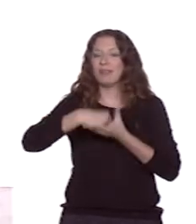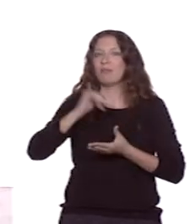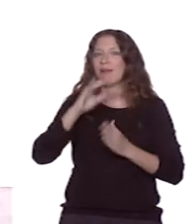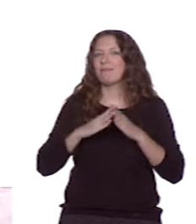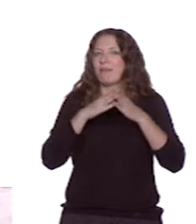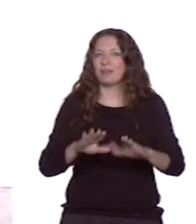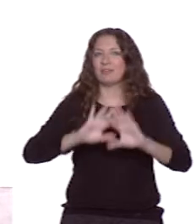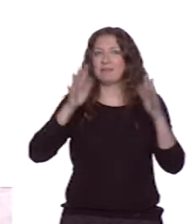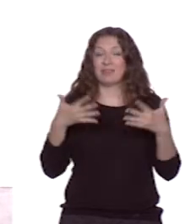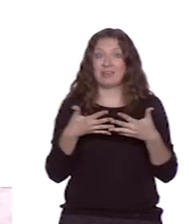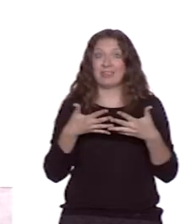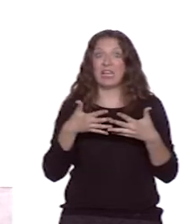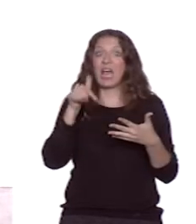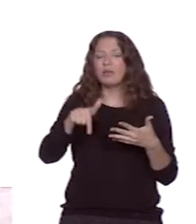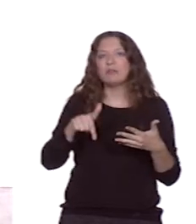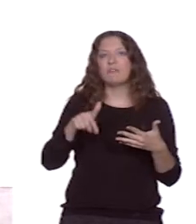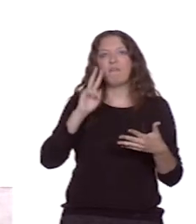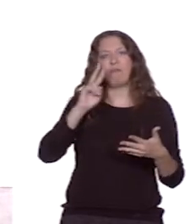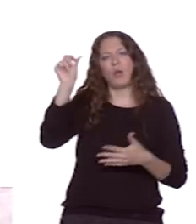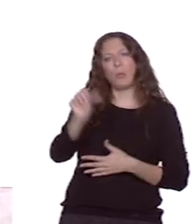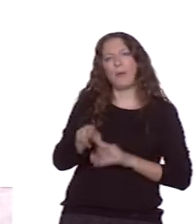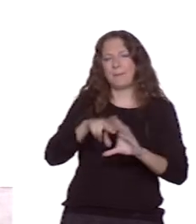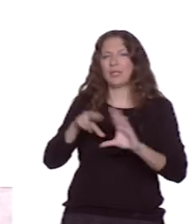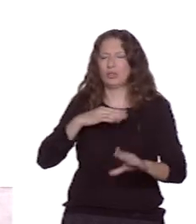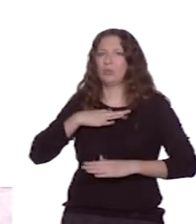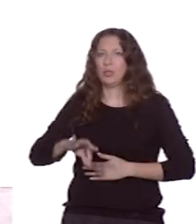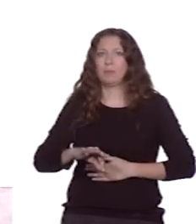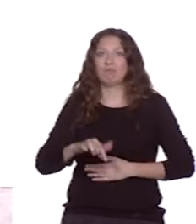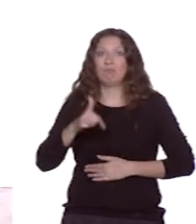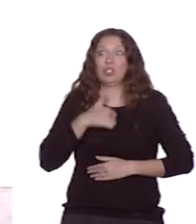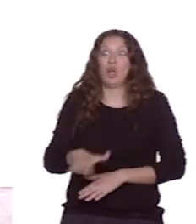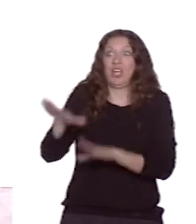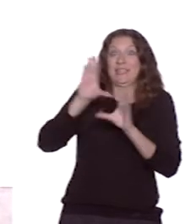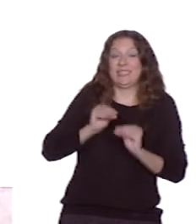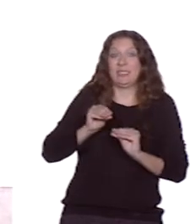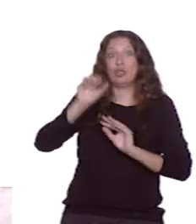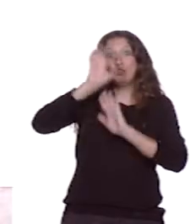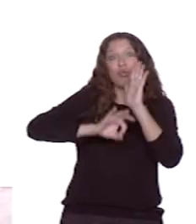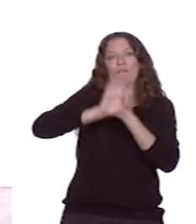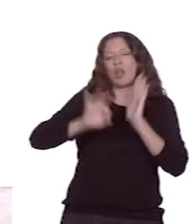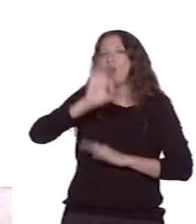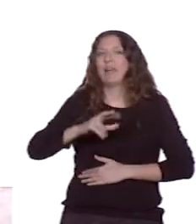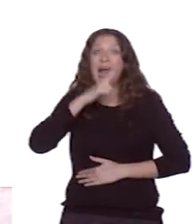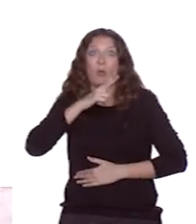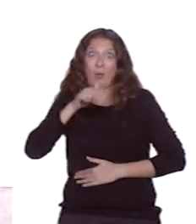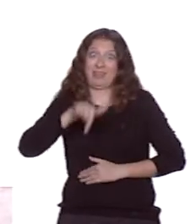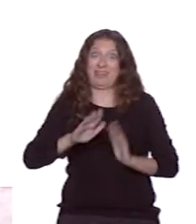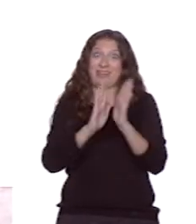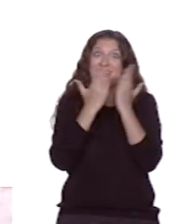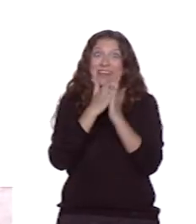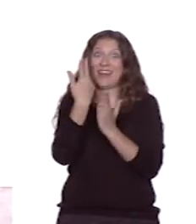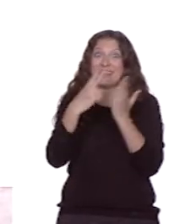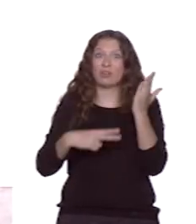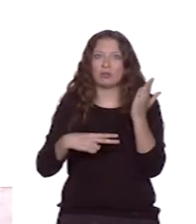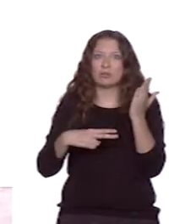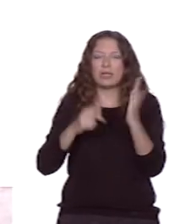en el que idealmente podemos reproducir vídeo, entiendo que ni el software ni el hardware del dispositivo han sido elegidos